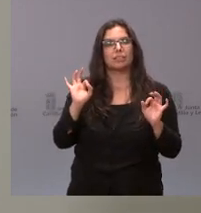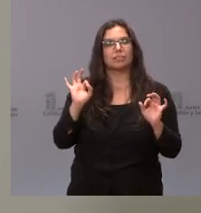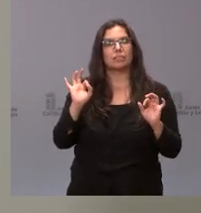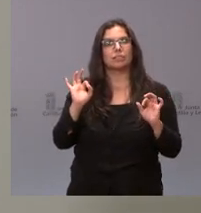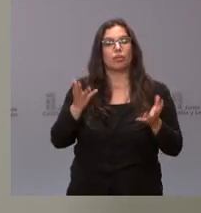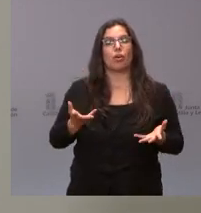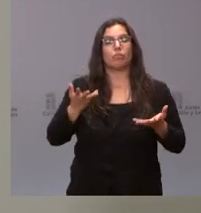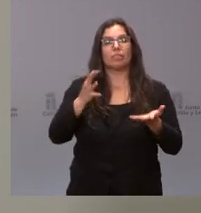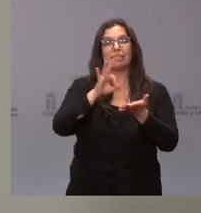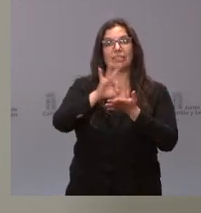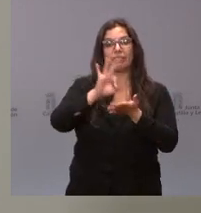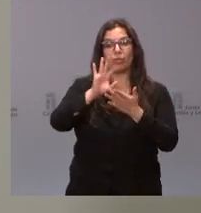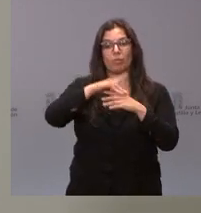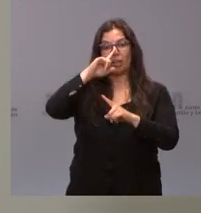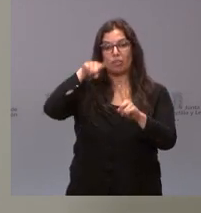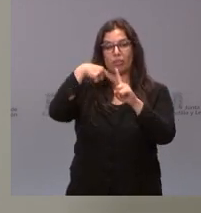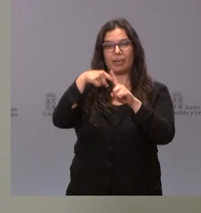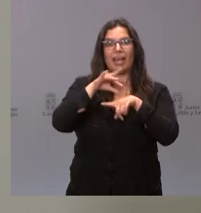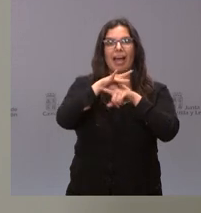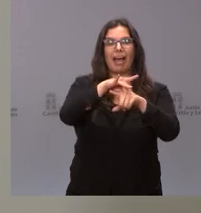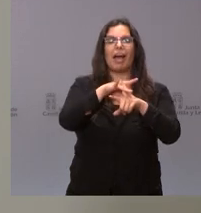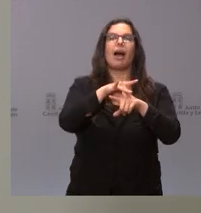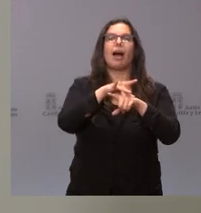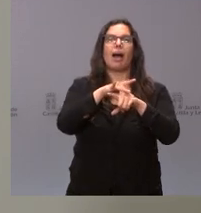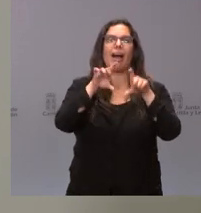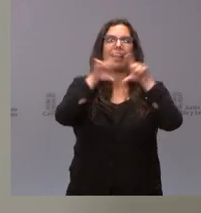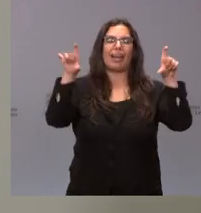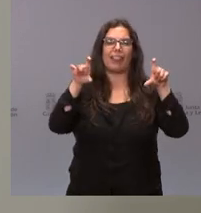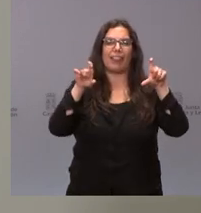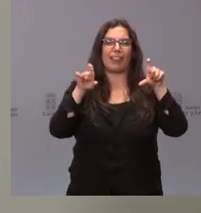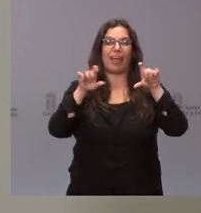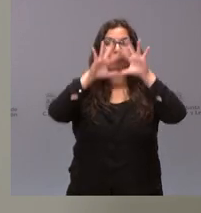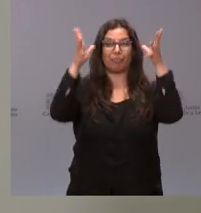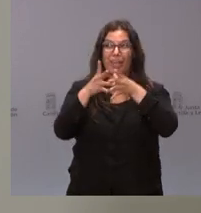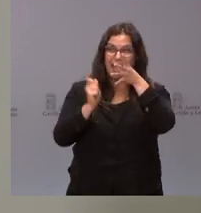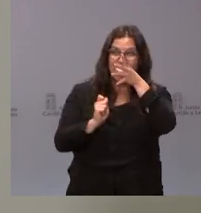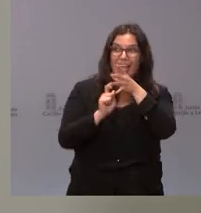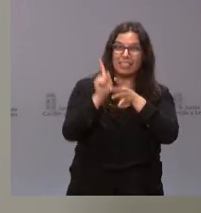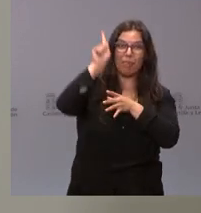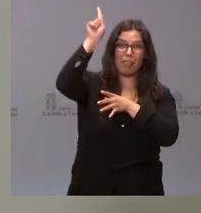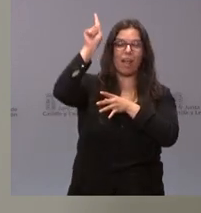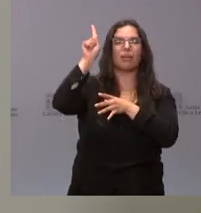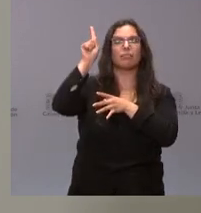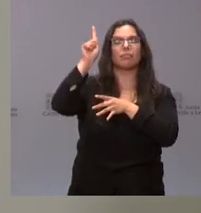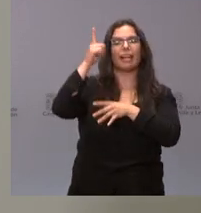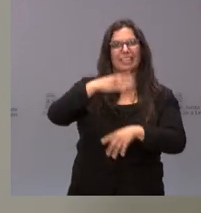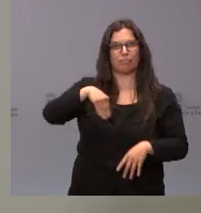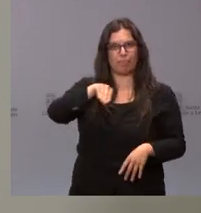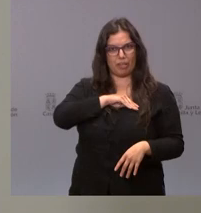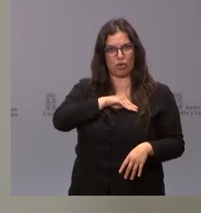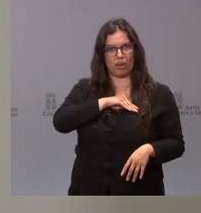futura en el año 2023 de una agencia espacial española y que esta agencia espacial española podría